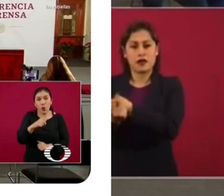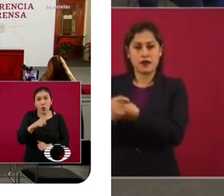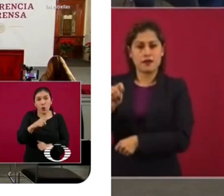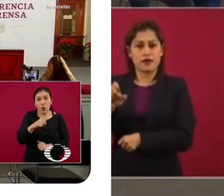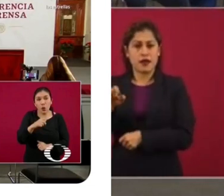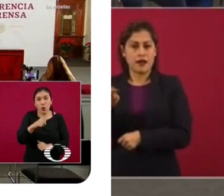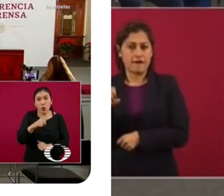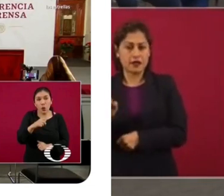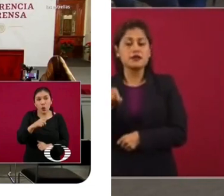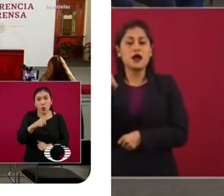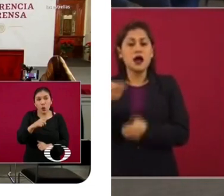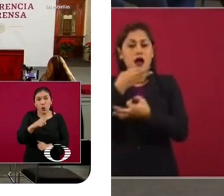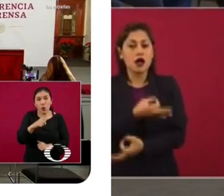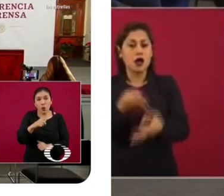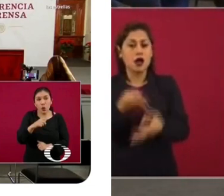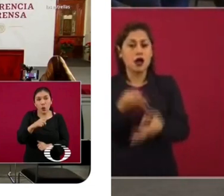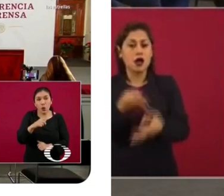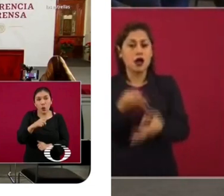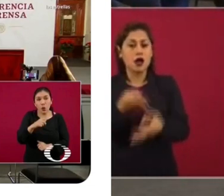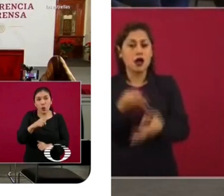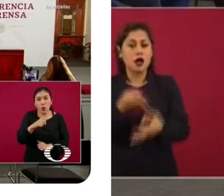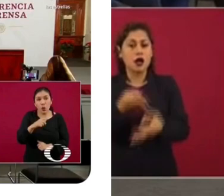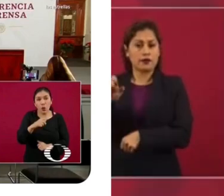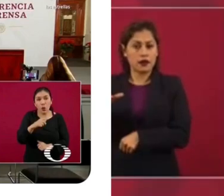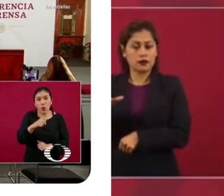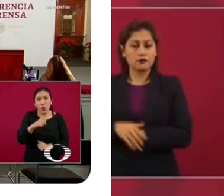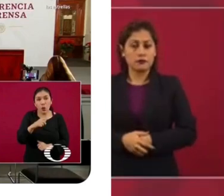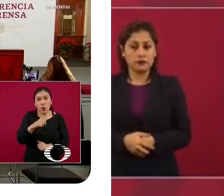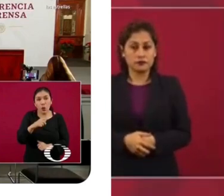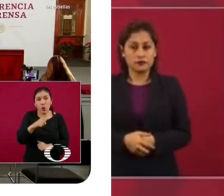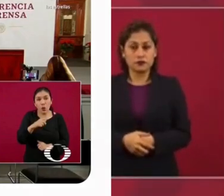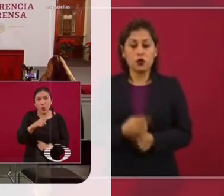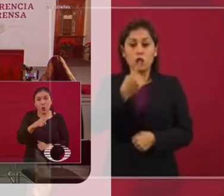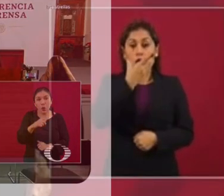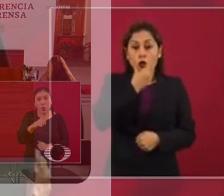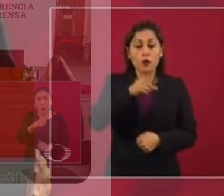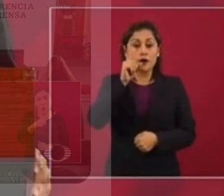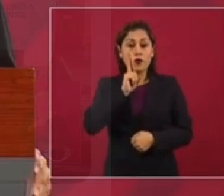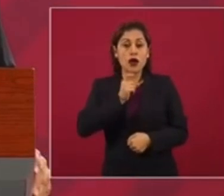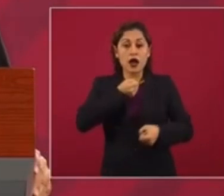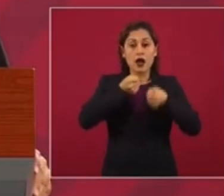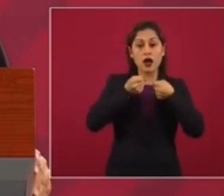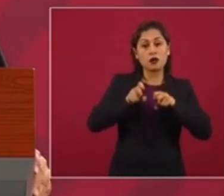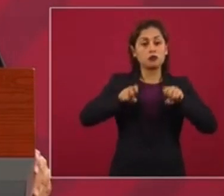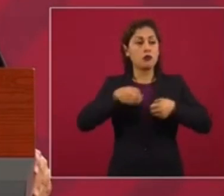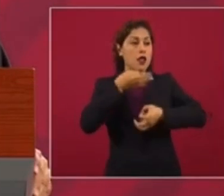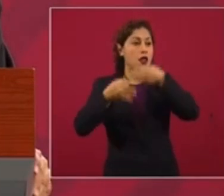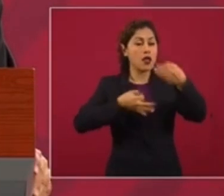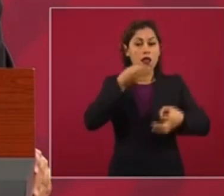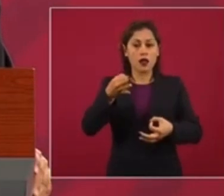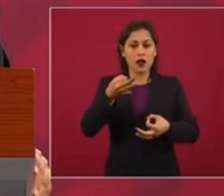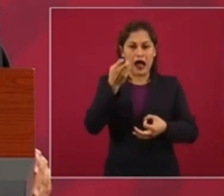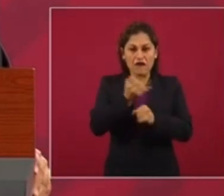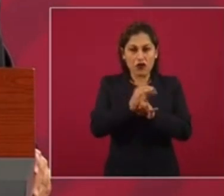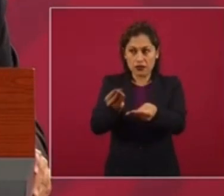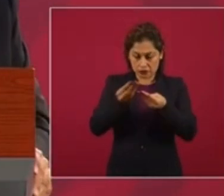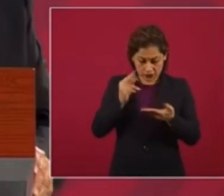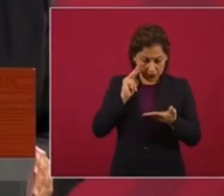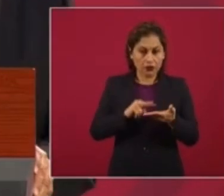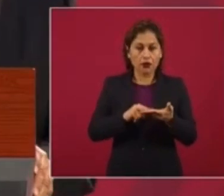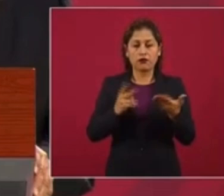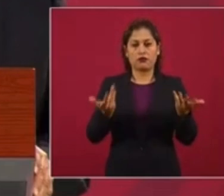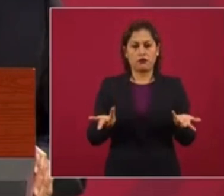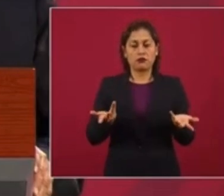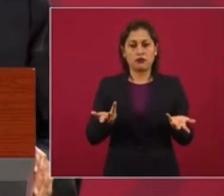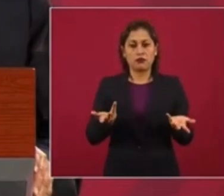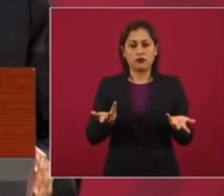en contra del doctor Hugo López-Gatell. Y un conductor, una conductora, todo esto fue un informe que me dieron en comunicación, hablaba de que